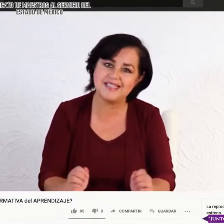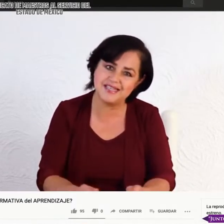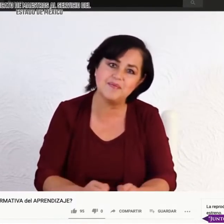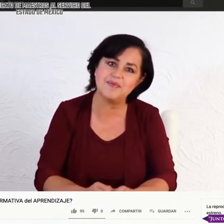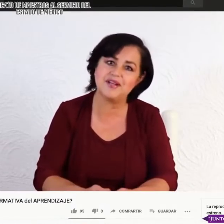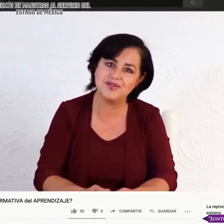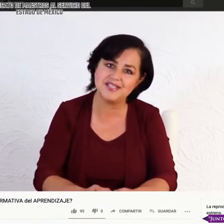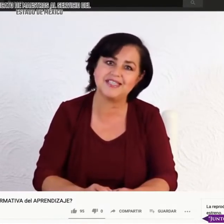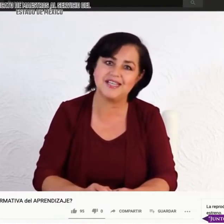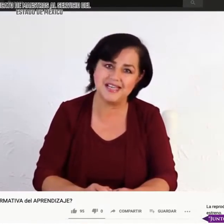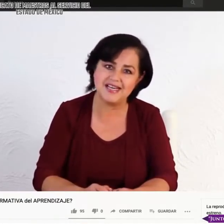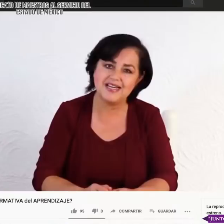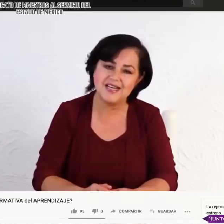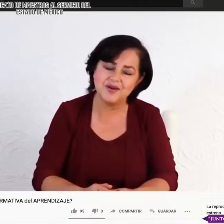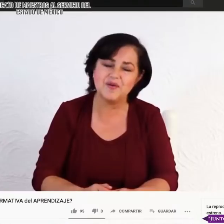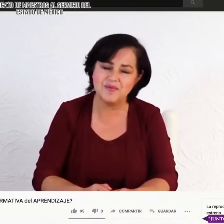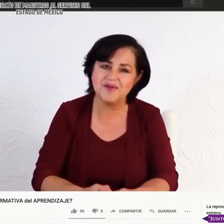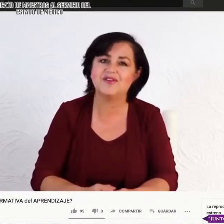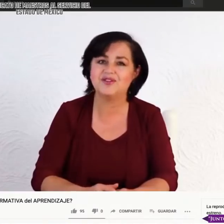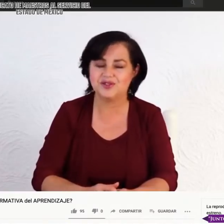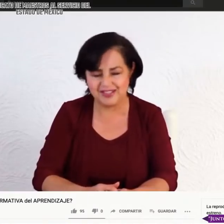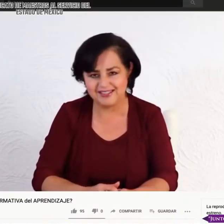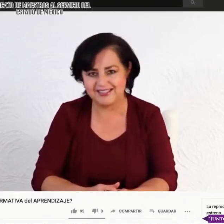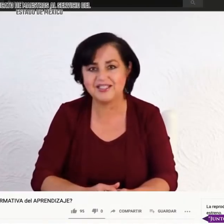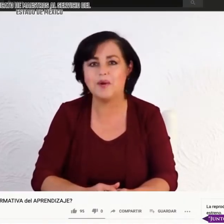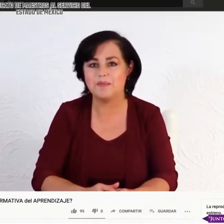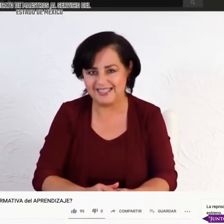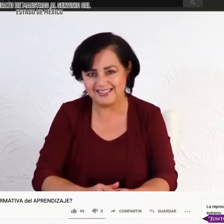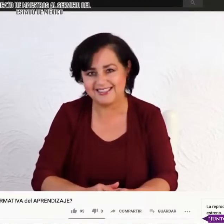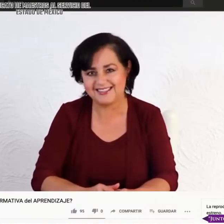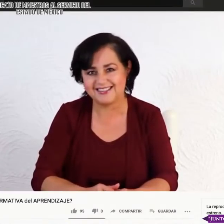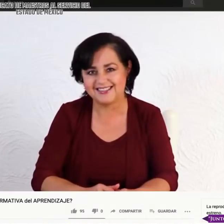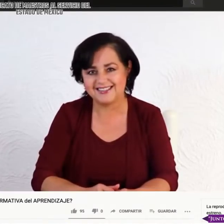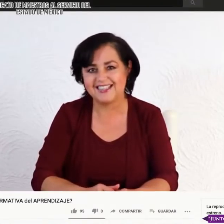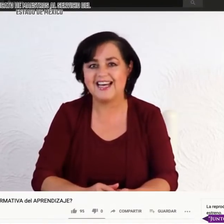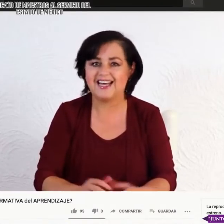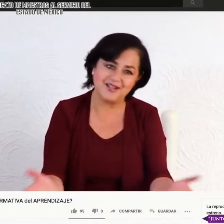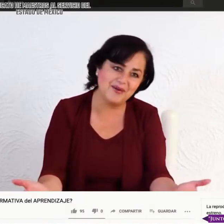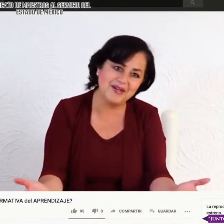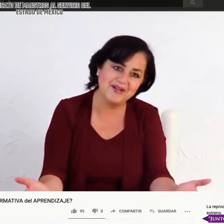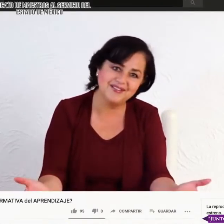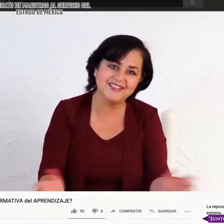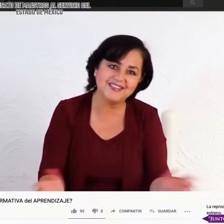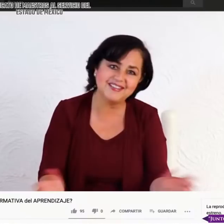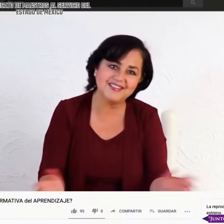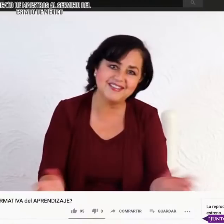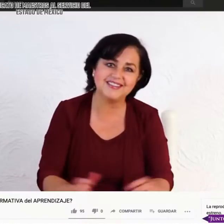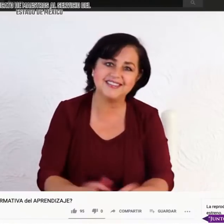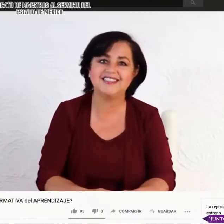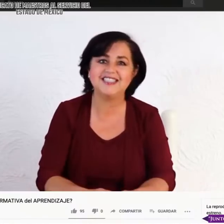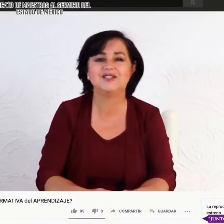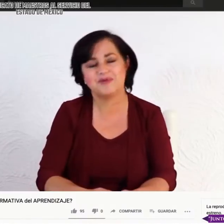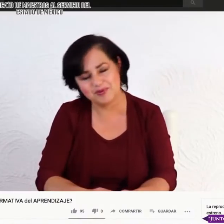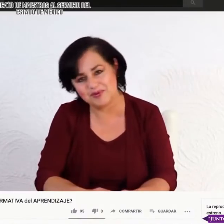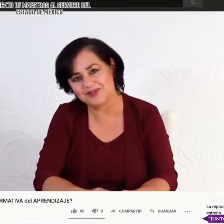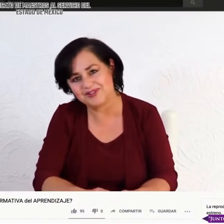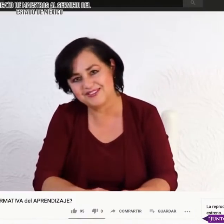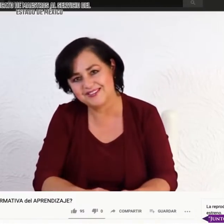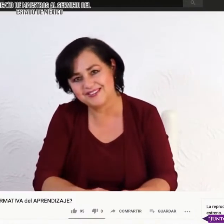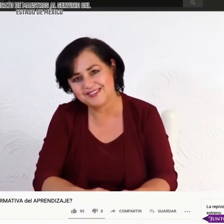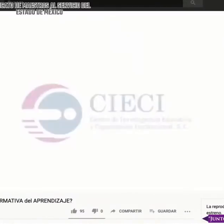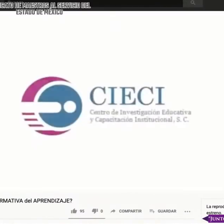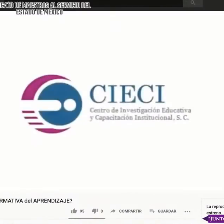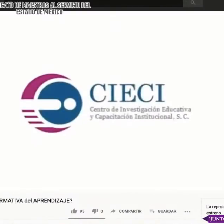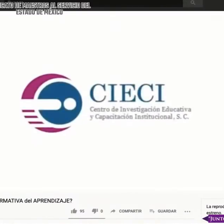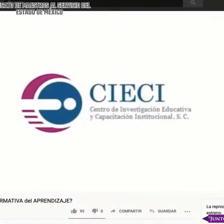esto que es esencial para nuestra tarea como docentes con BNX. Hasta luego y nos vemos pronto.